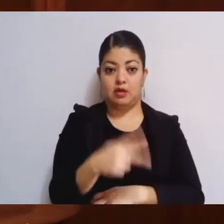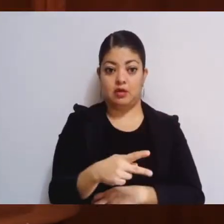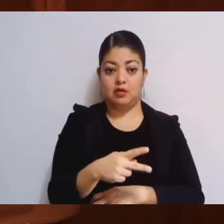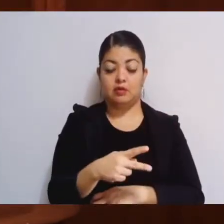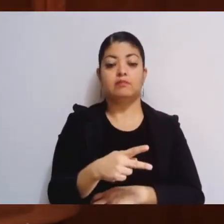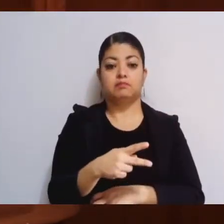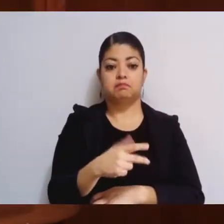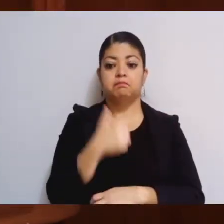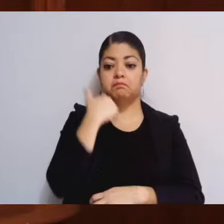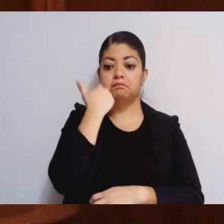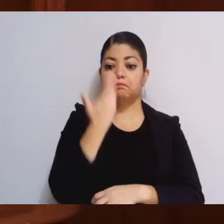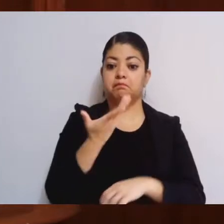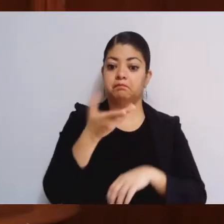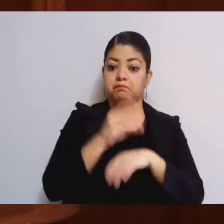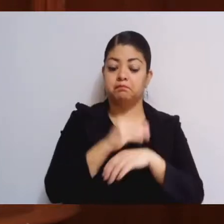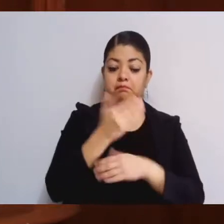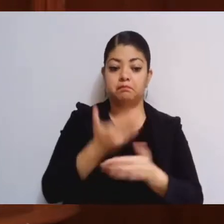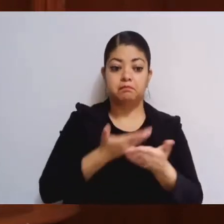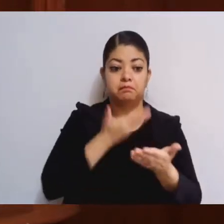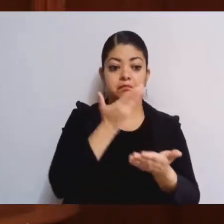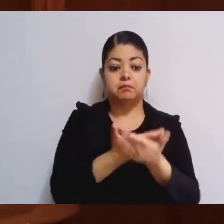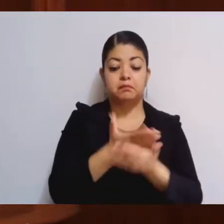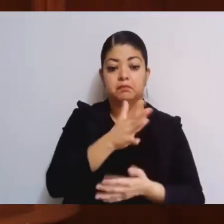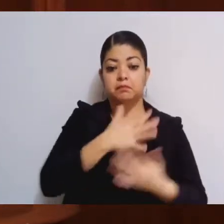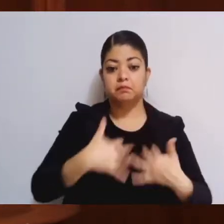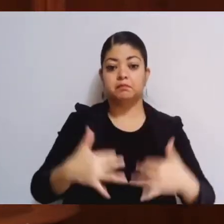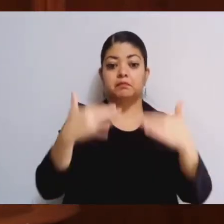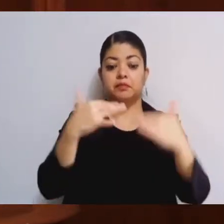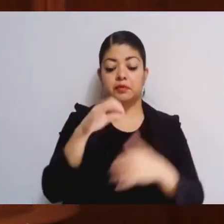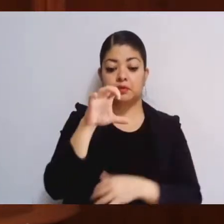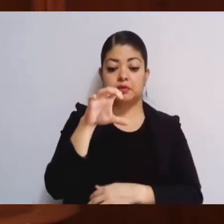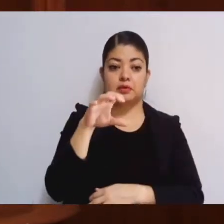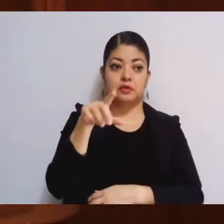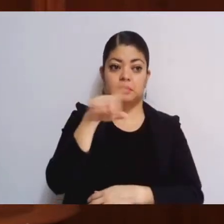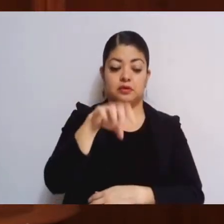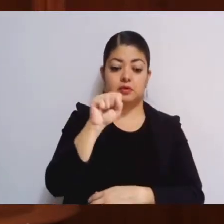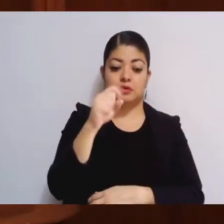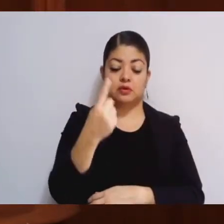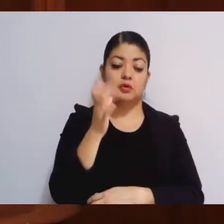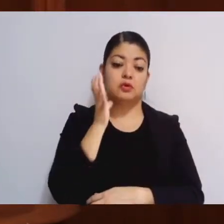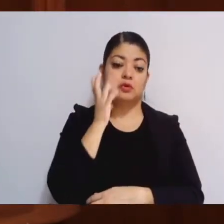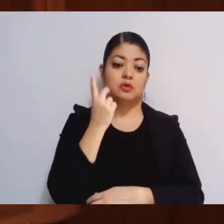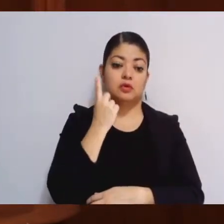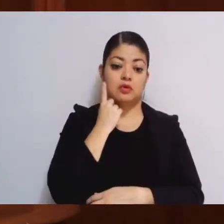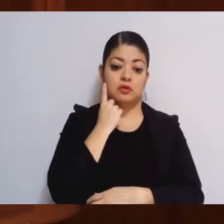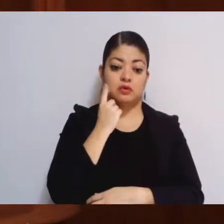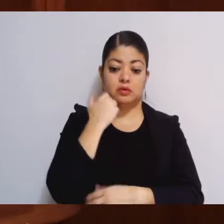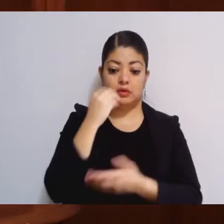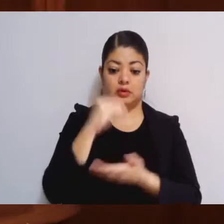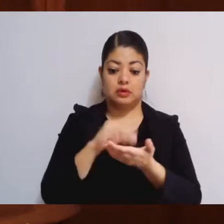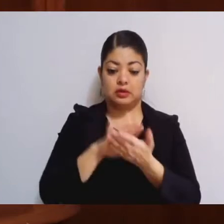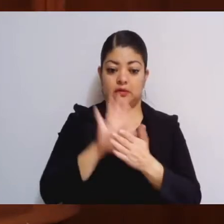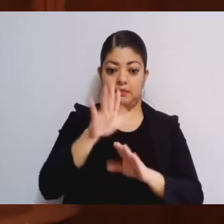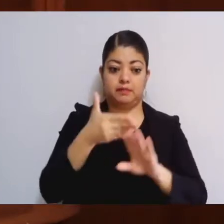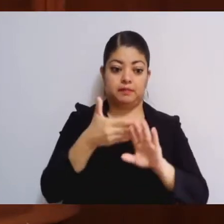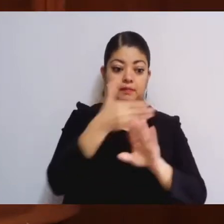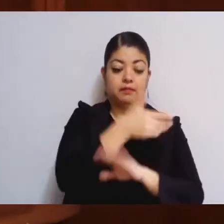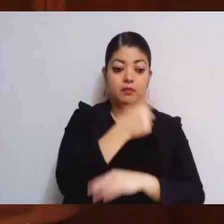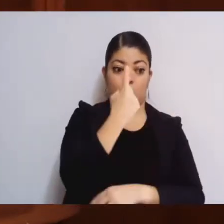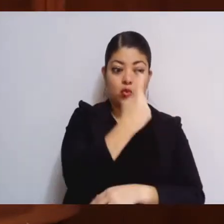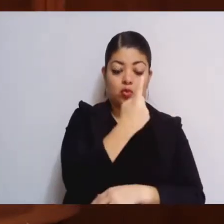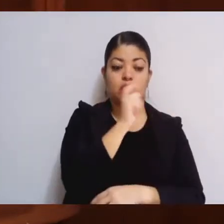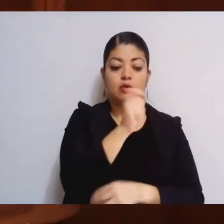permitimos someter a la legislatura en pleno el siguiente dictamen. Antecedentes. Uno, por el decreto número